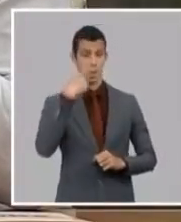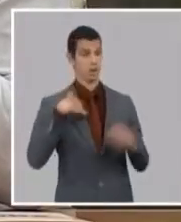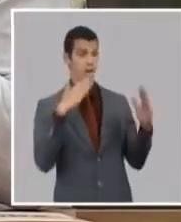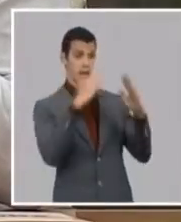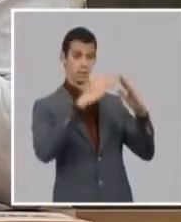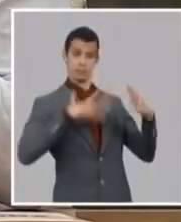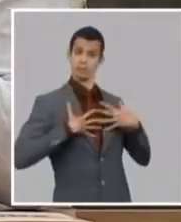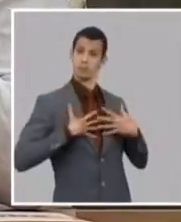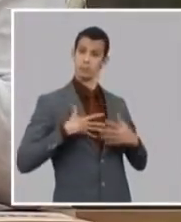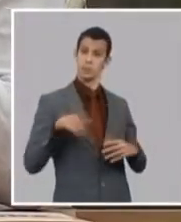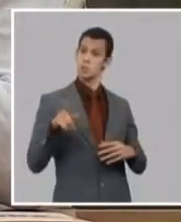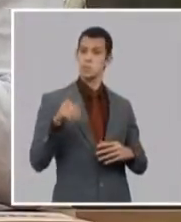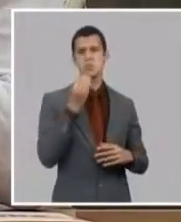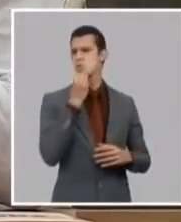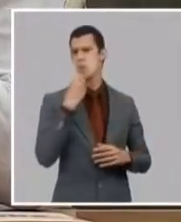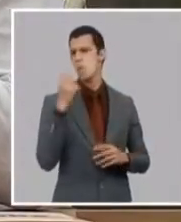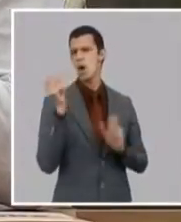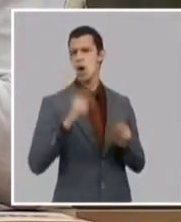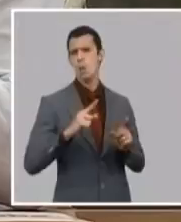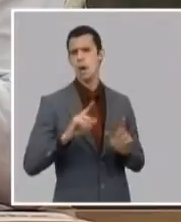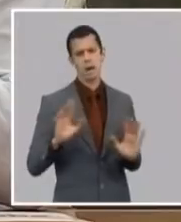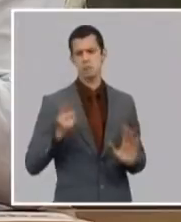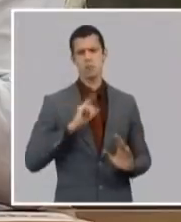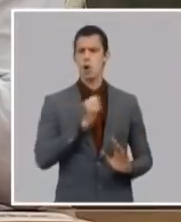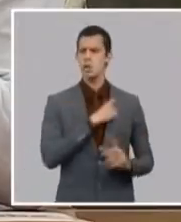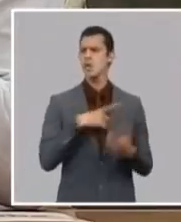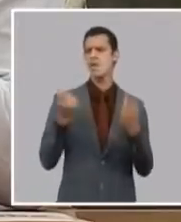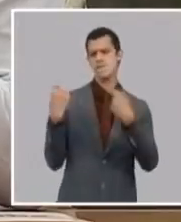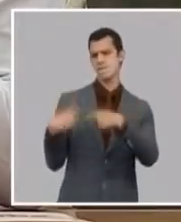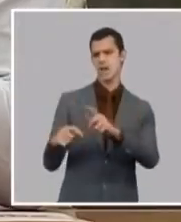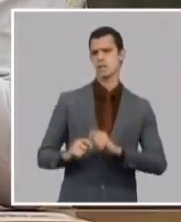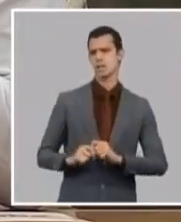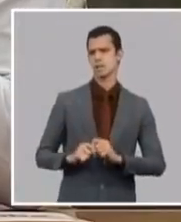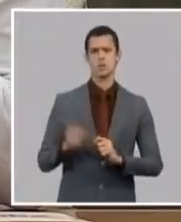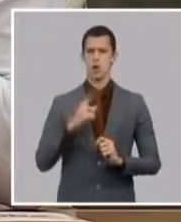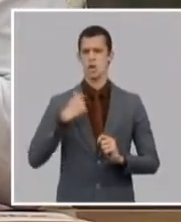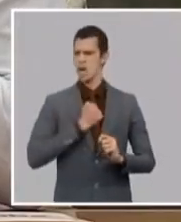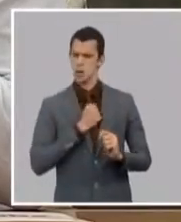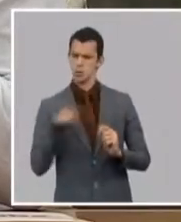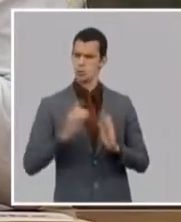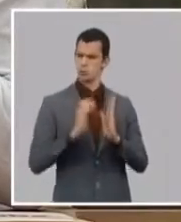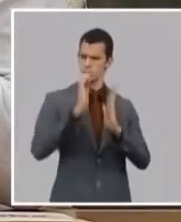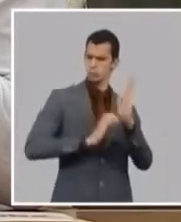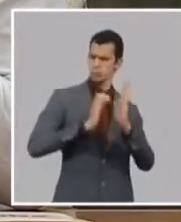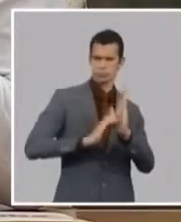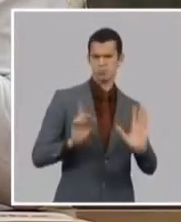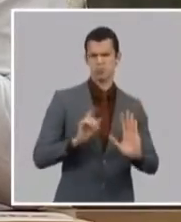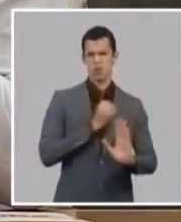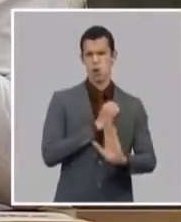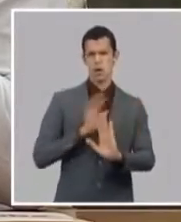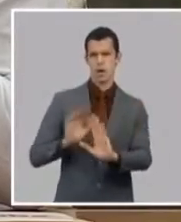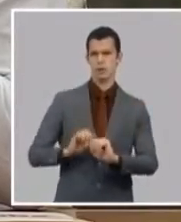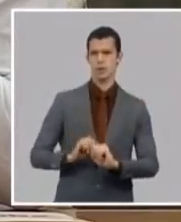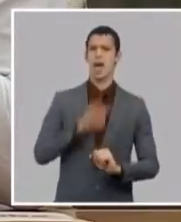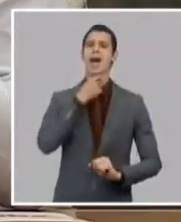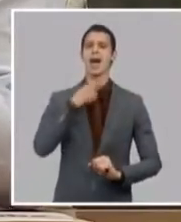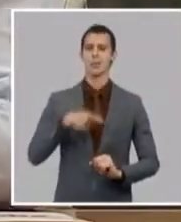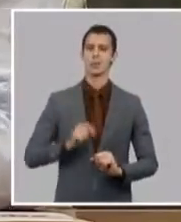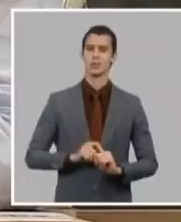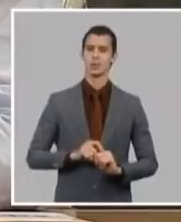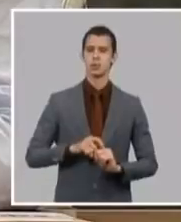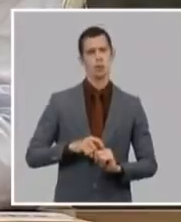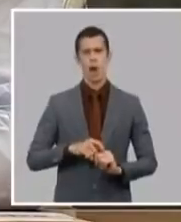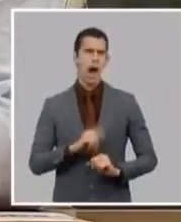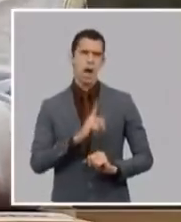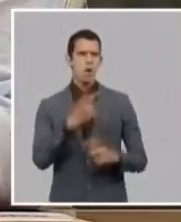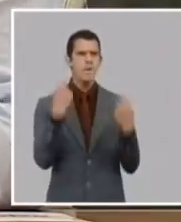no se la quiero vender ni tampoco se la quiero alquilar o arrendar entonces usted me encierra en mi casa y no me deja salir para ir